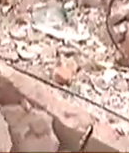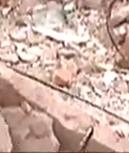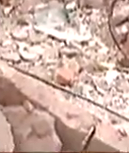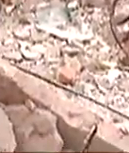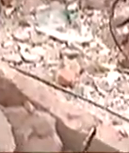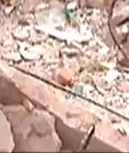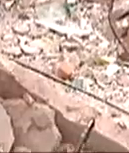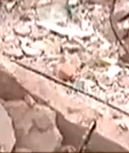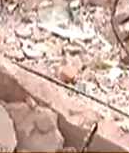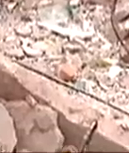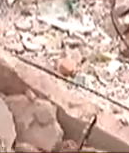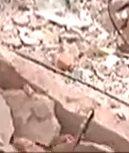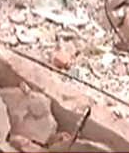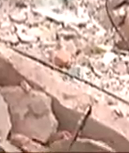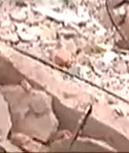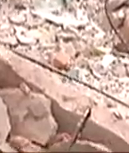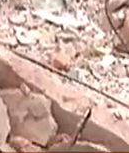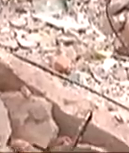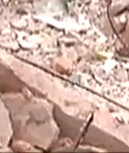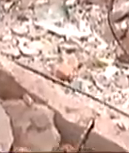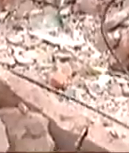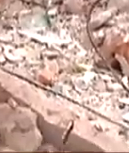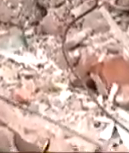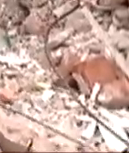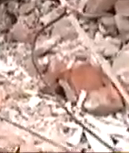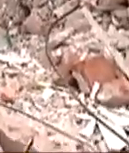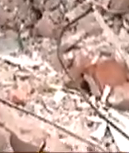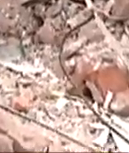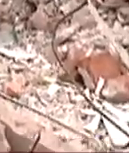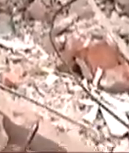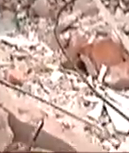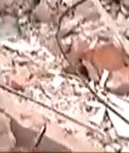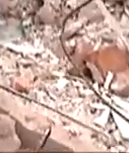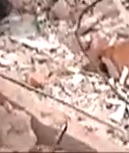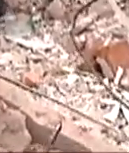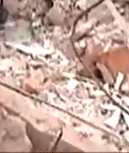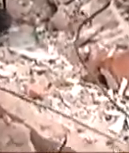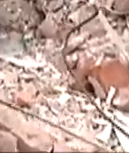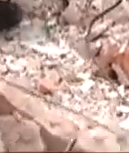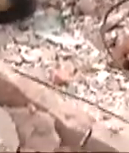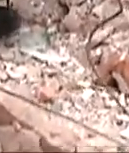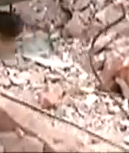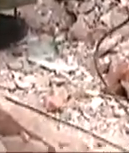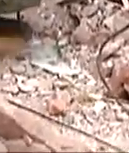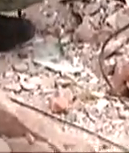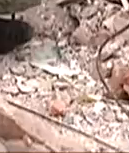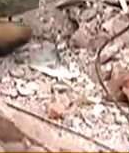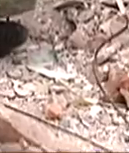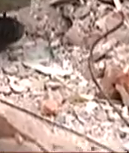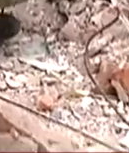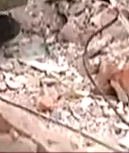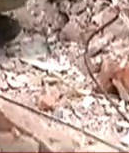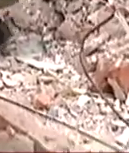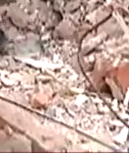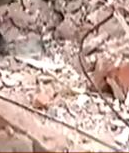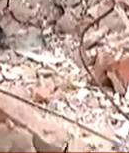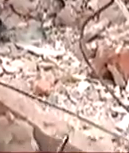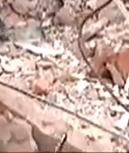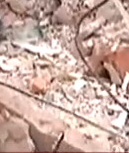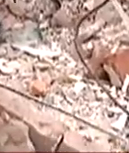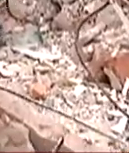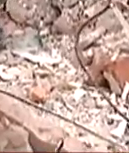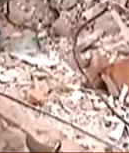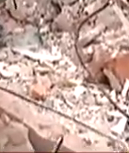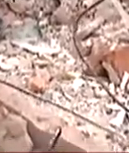en este momento está llevando a cabo un ataje activo aquí el activo biológico nos indica